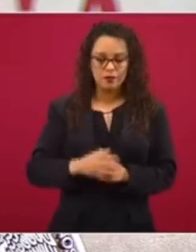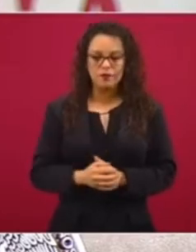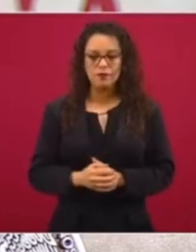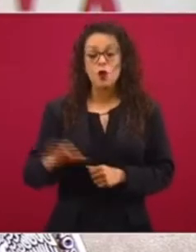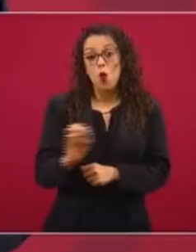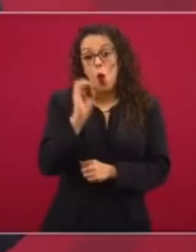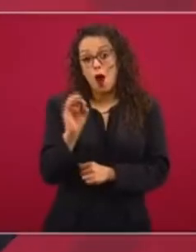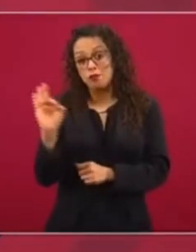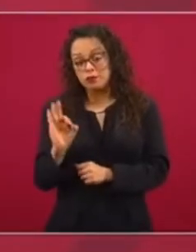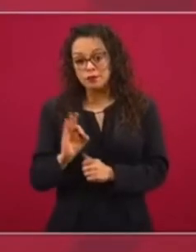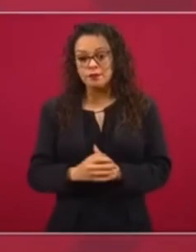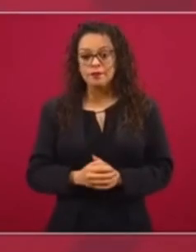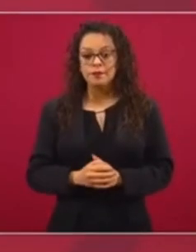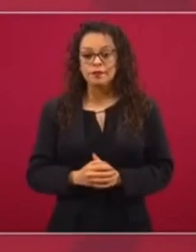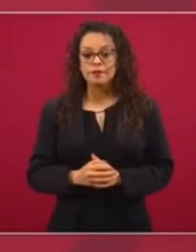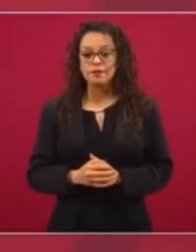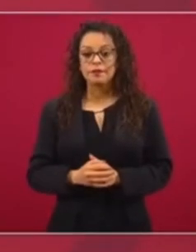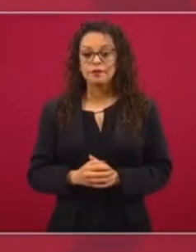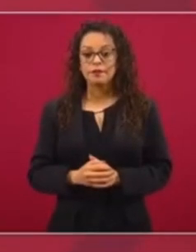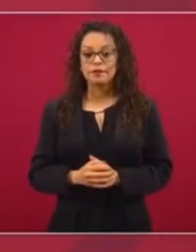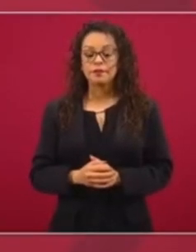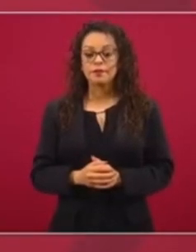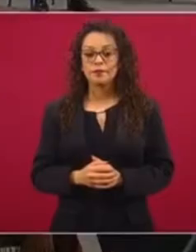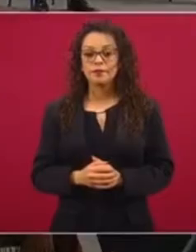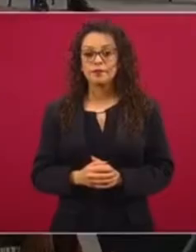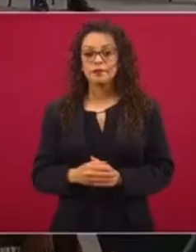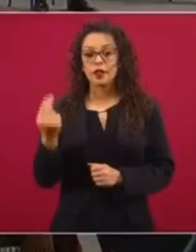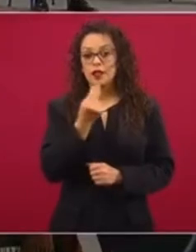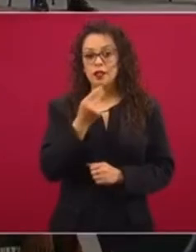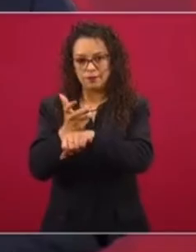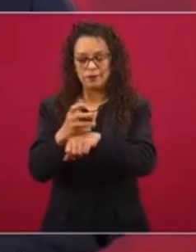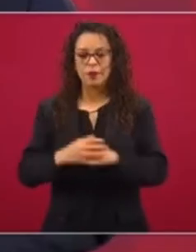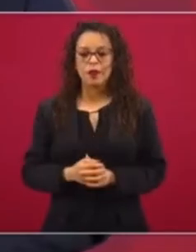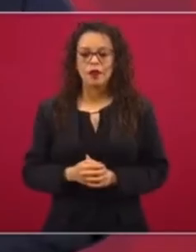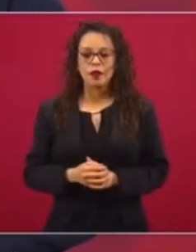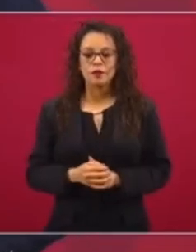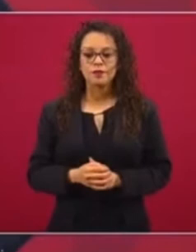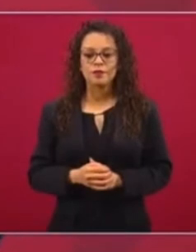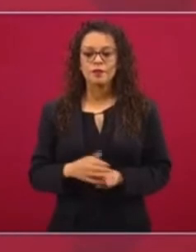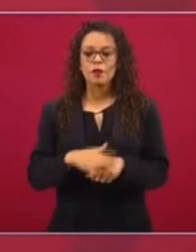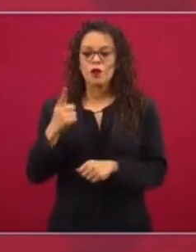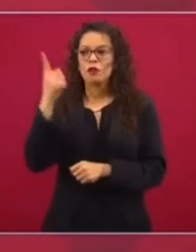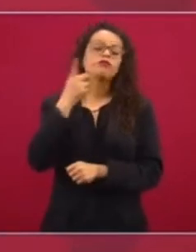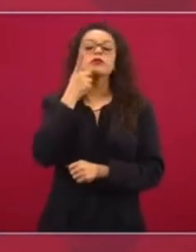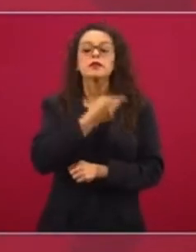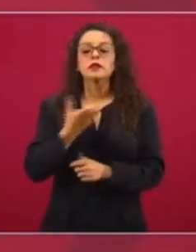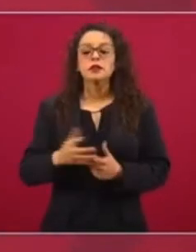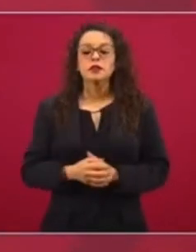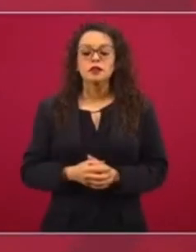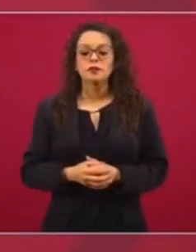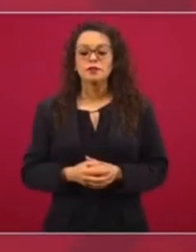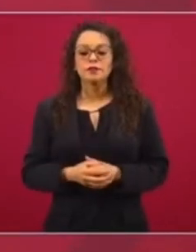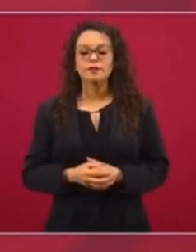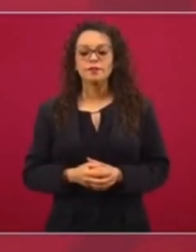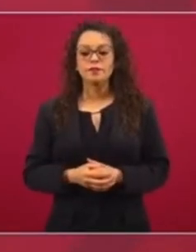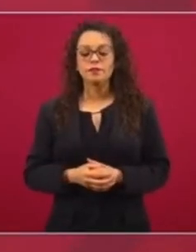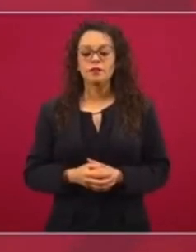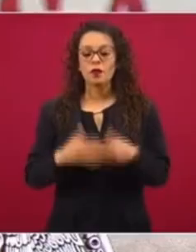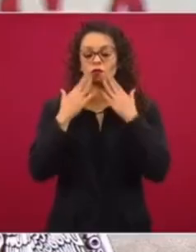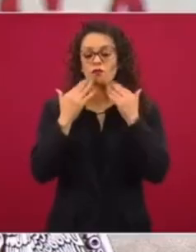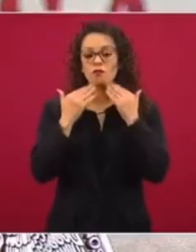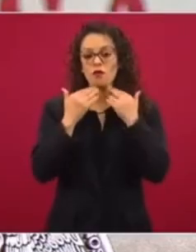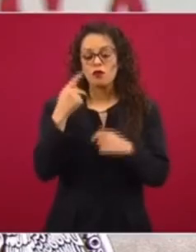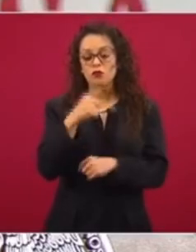lo tiene que enfrentar en la cárcel, argumentando de que no puede tener el derecho